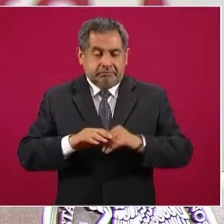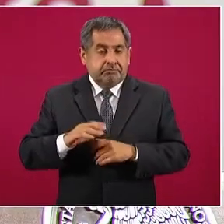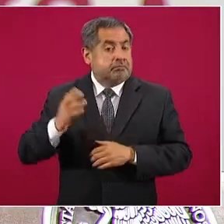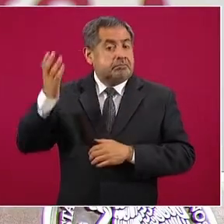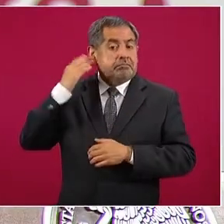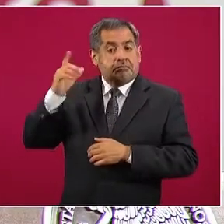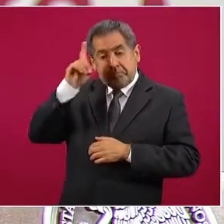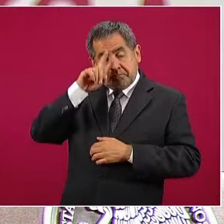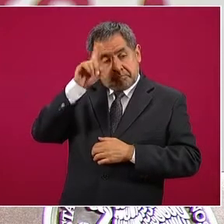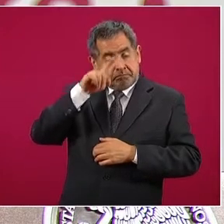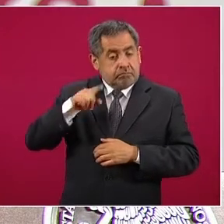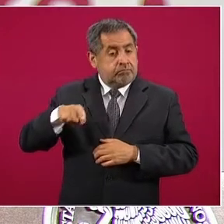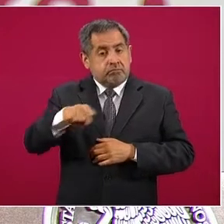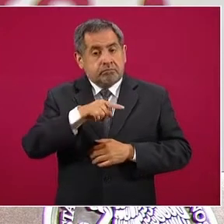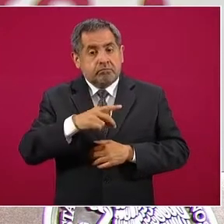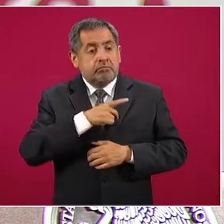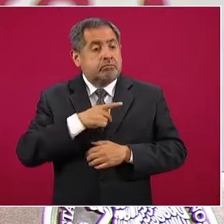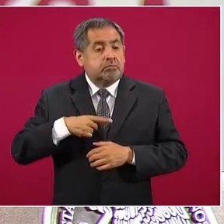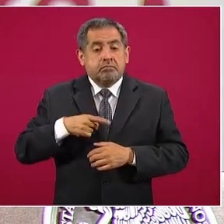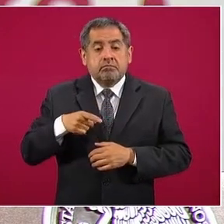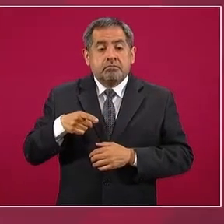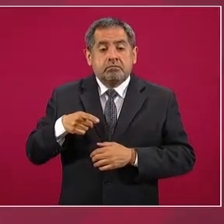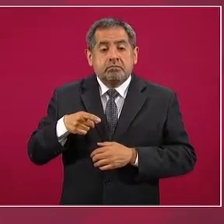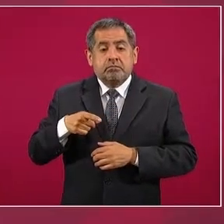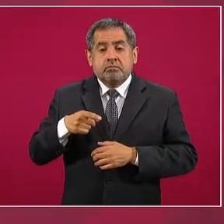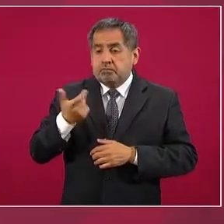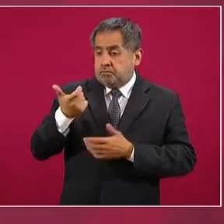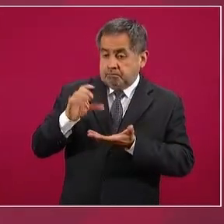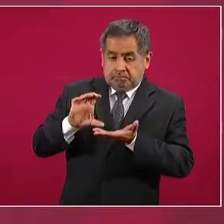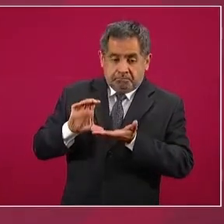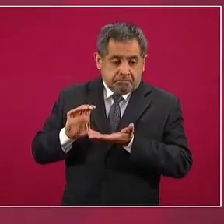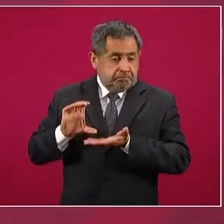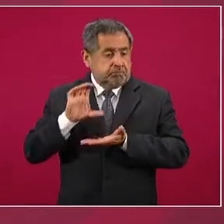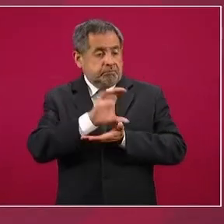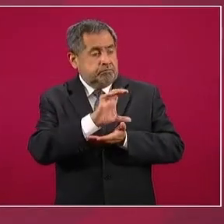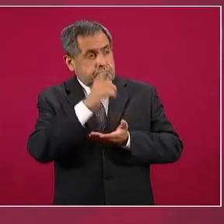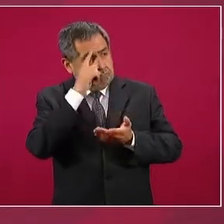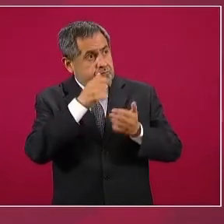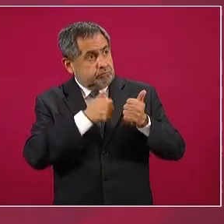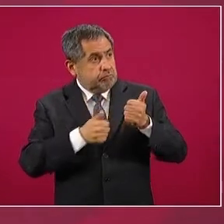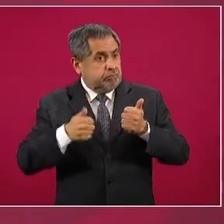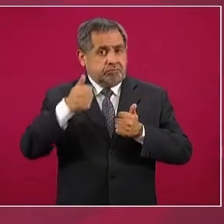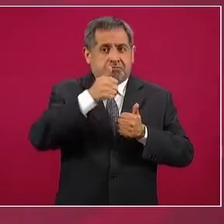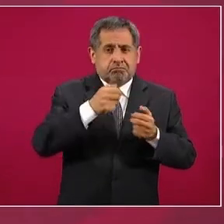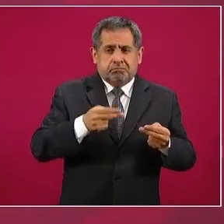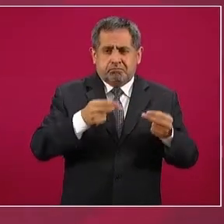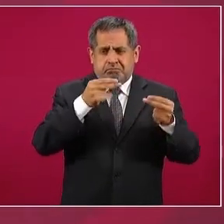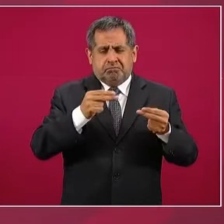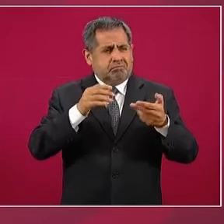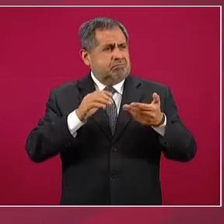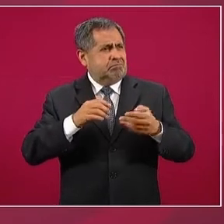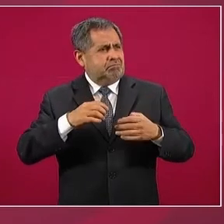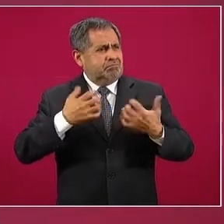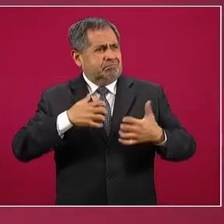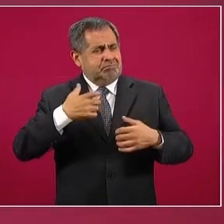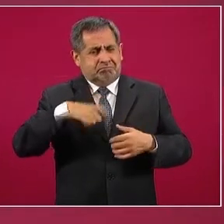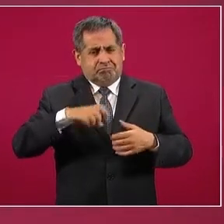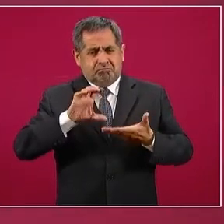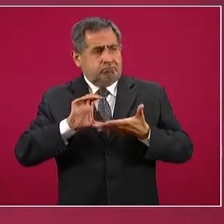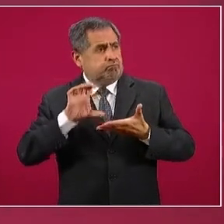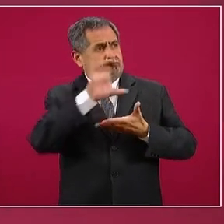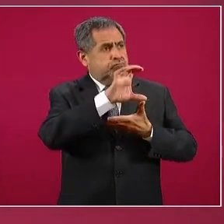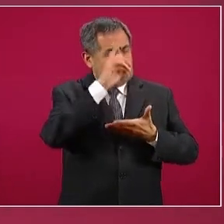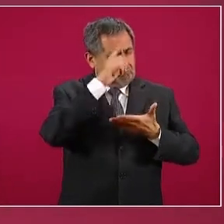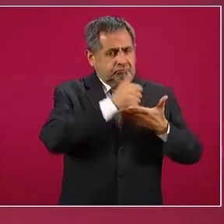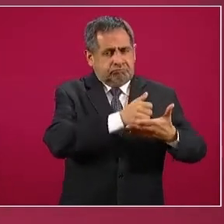Que se rescataran a los de arriba, por